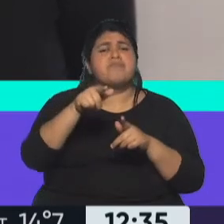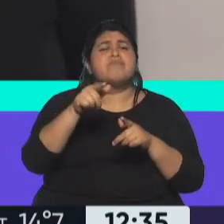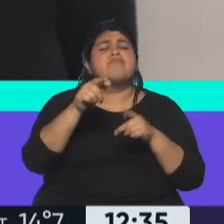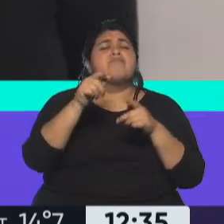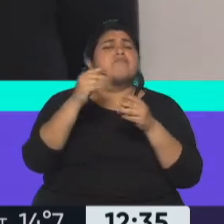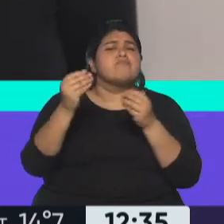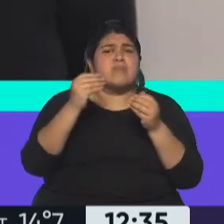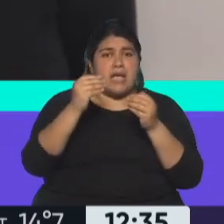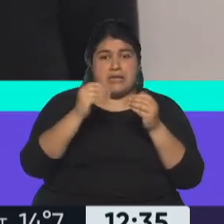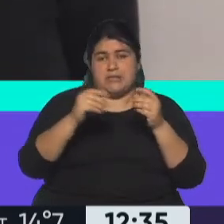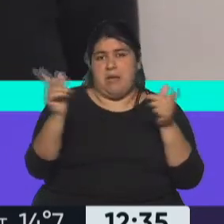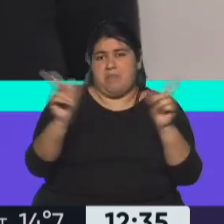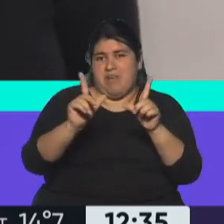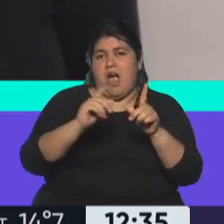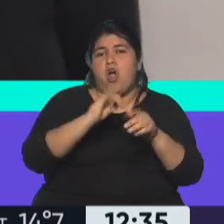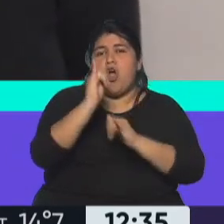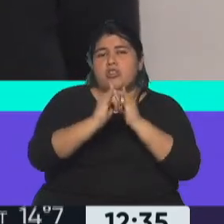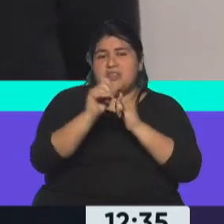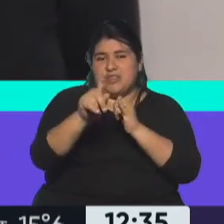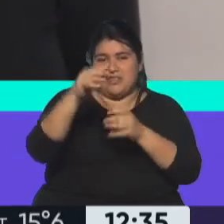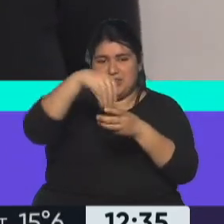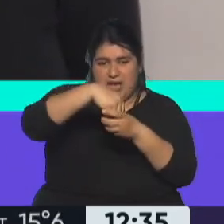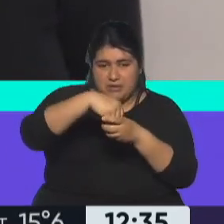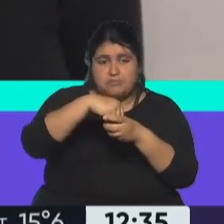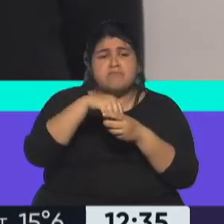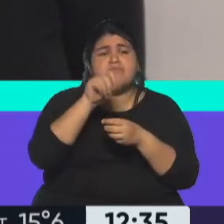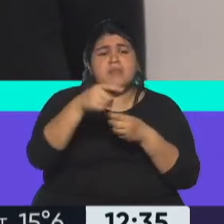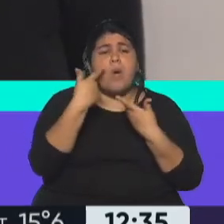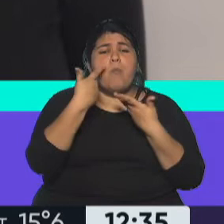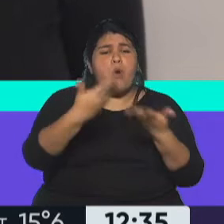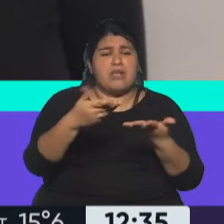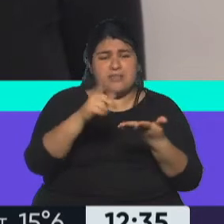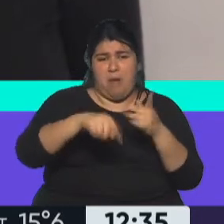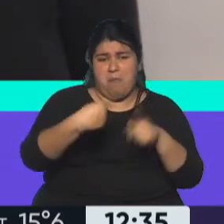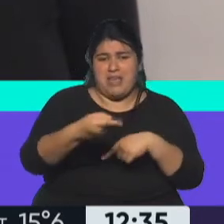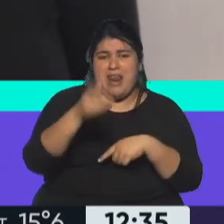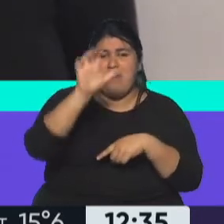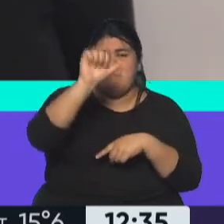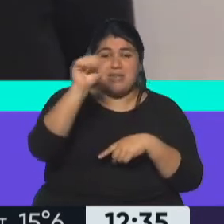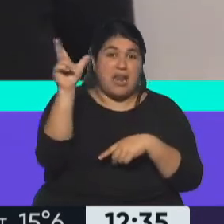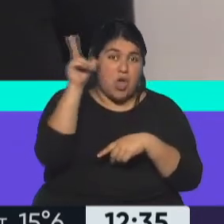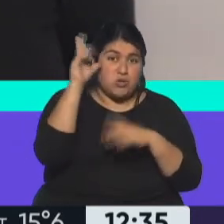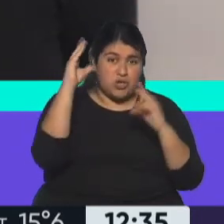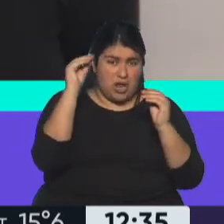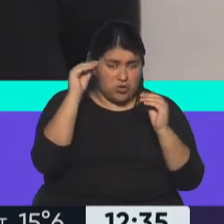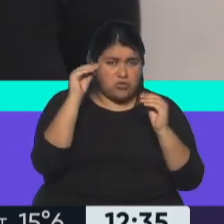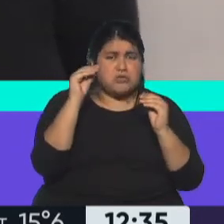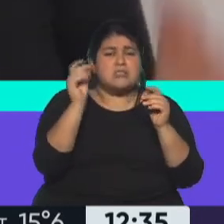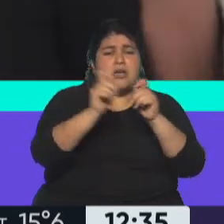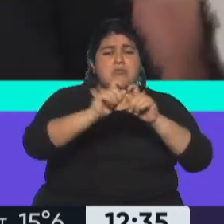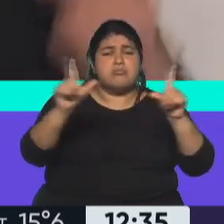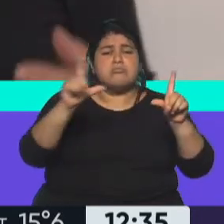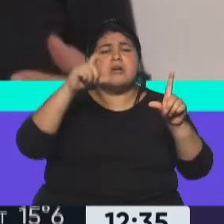Julieta Lazo. Esto se va a presentar, el trabajo de Lucrecia Martell se va a presentar mañana, martes, a las 8 de la noche, en la plataforma